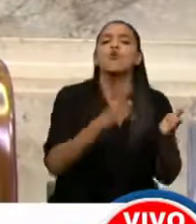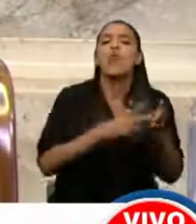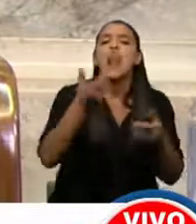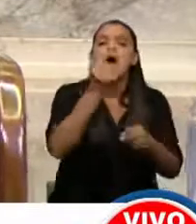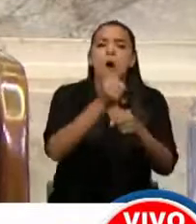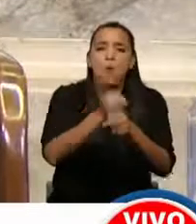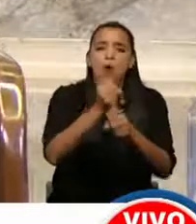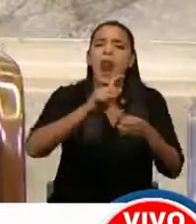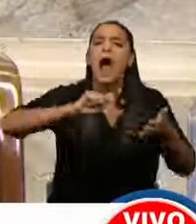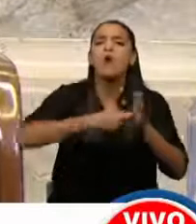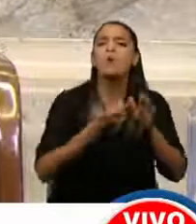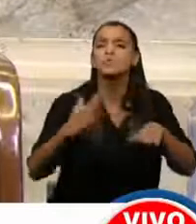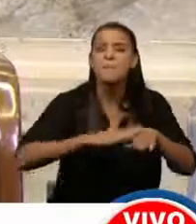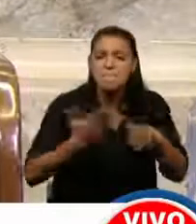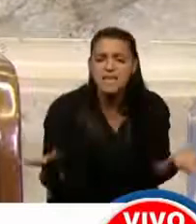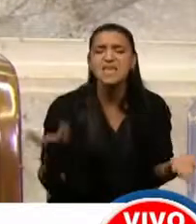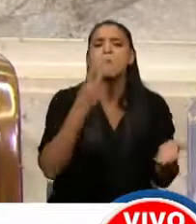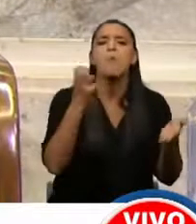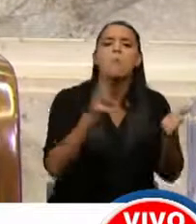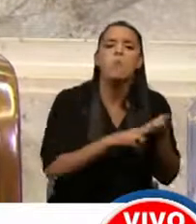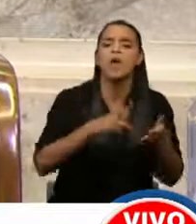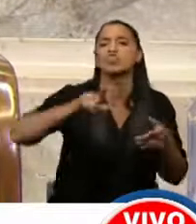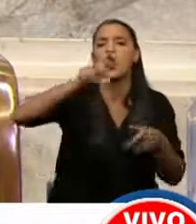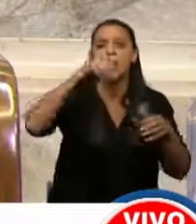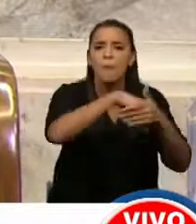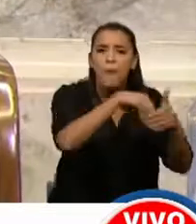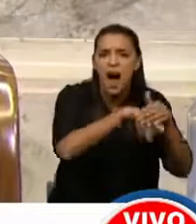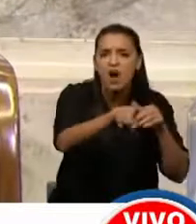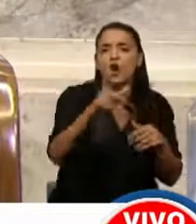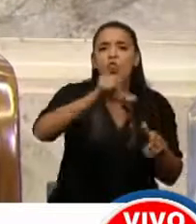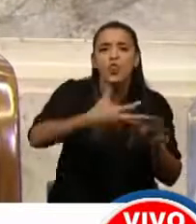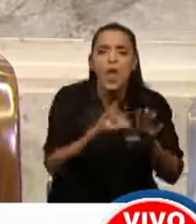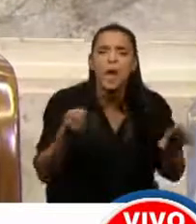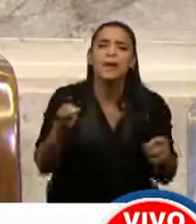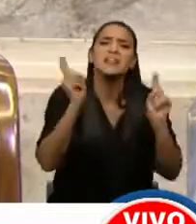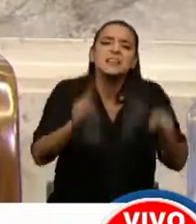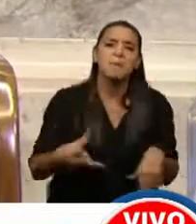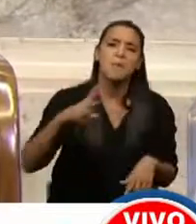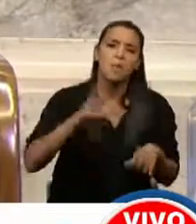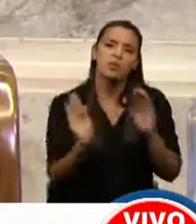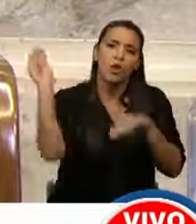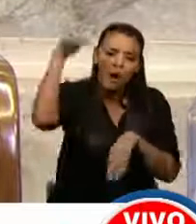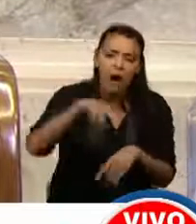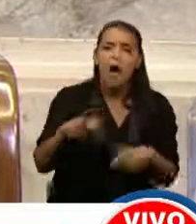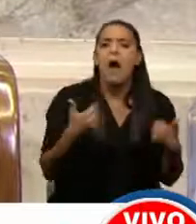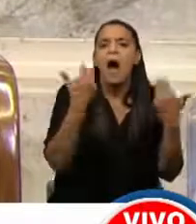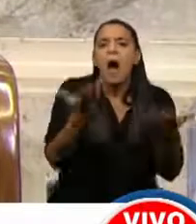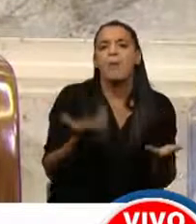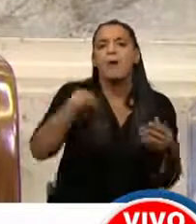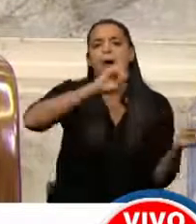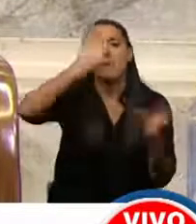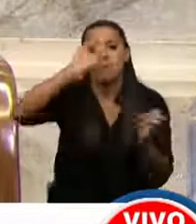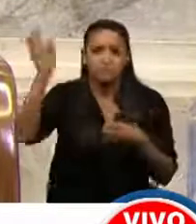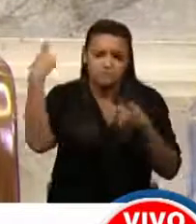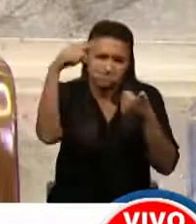suspensión de los ajustes mínimos, se aumentó el impuesto a los débitos y créditos bancarios, se creó un sobreimpuesto a la riqueza, se aumentaron los derechos de exportación, se